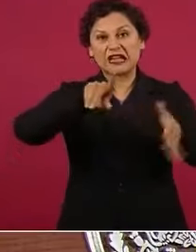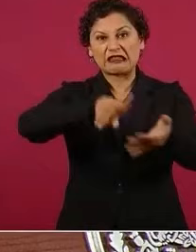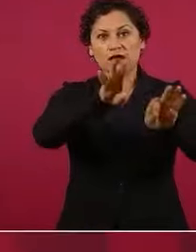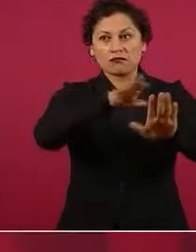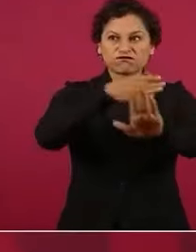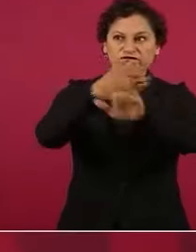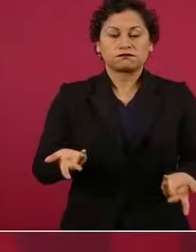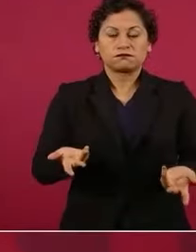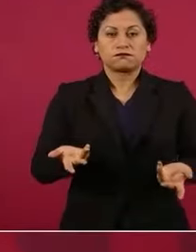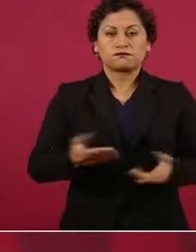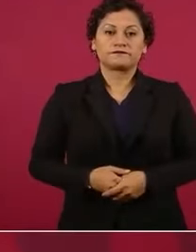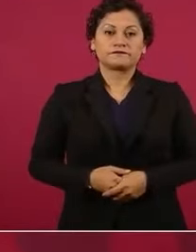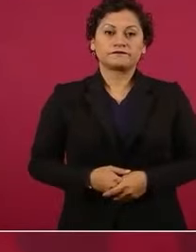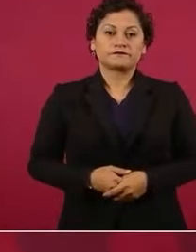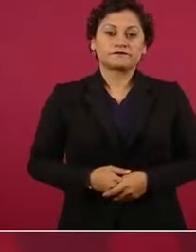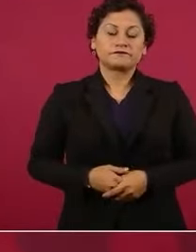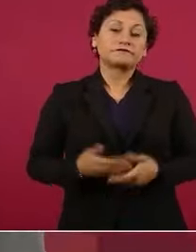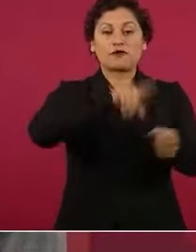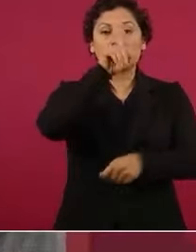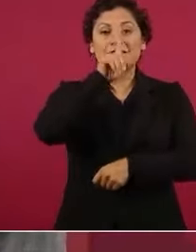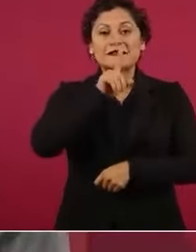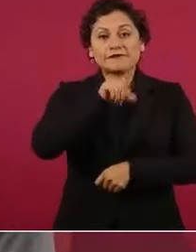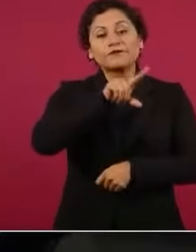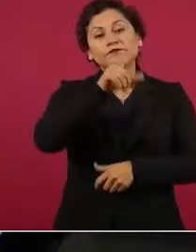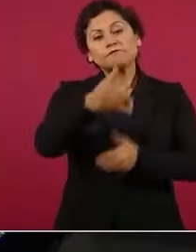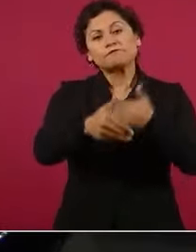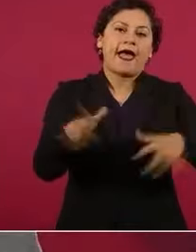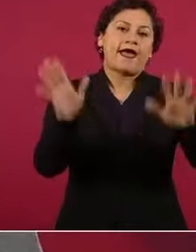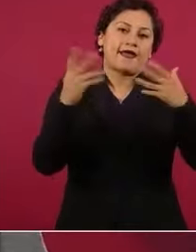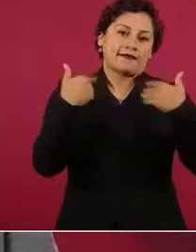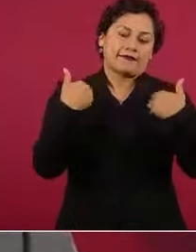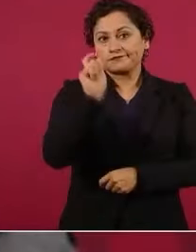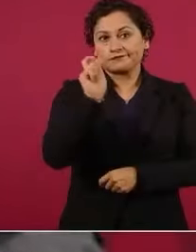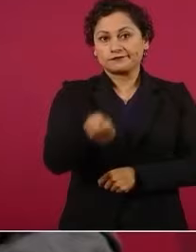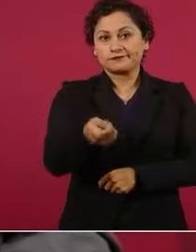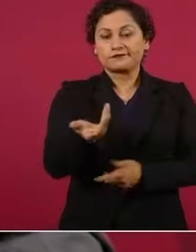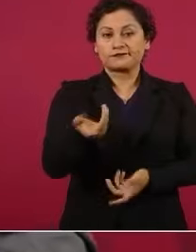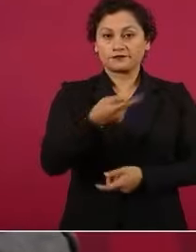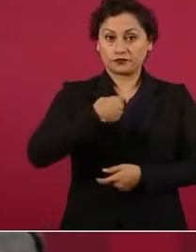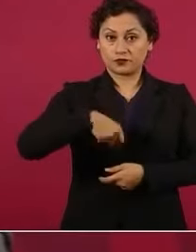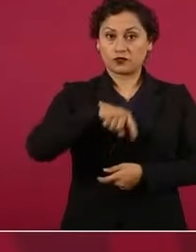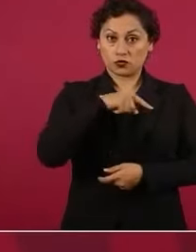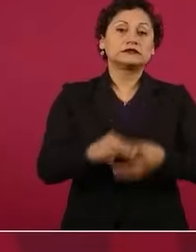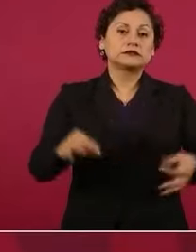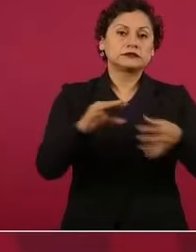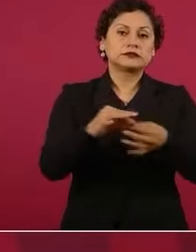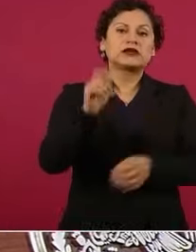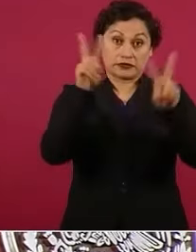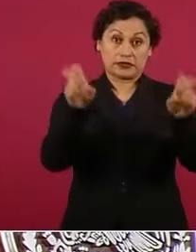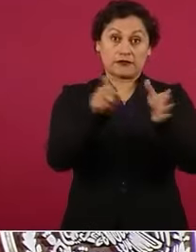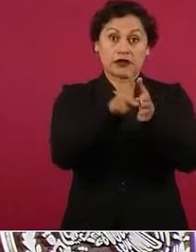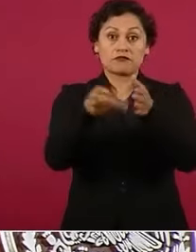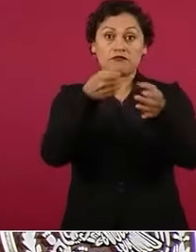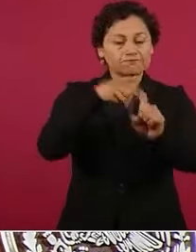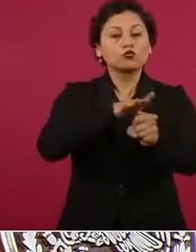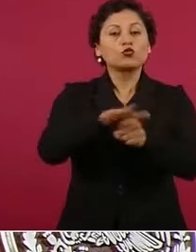difaman, calumnian, y sí, después se aclara. Pero, como siempre hemos dicho, la máxima de lampa del periodismo